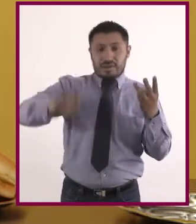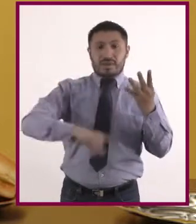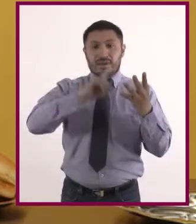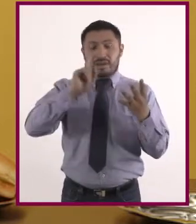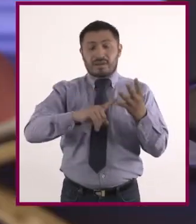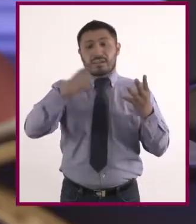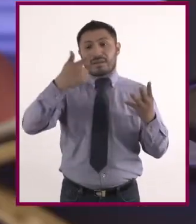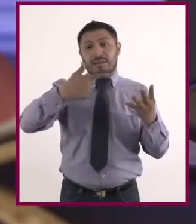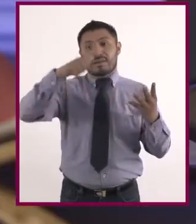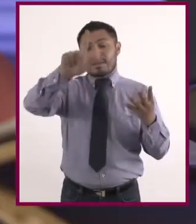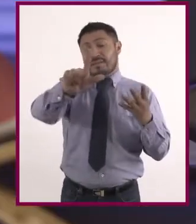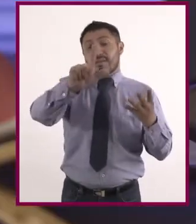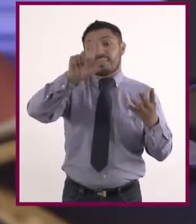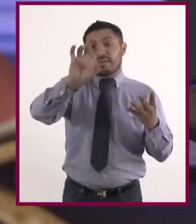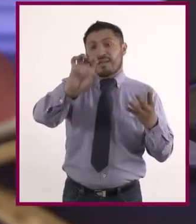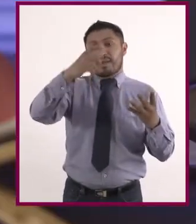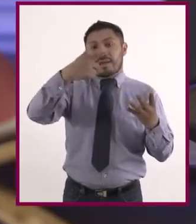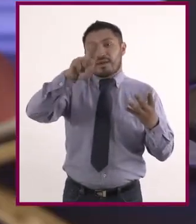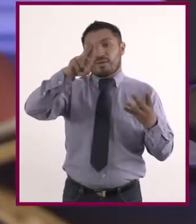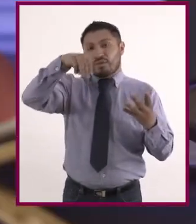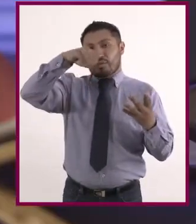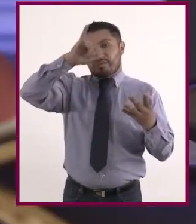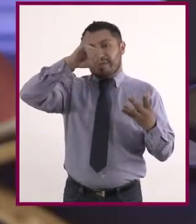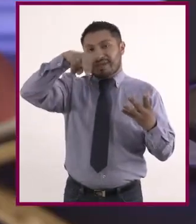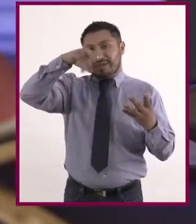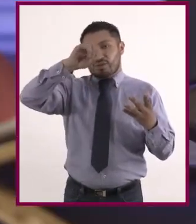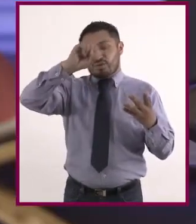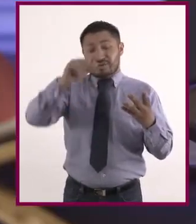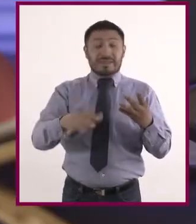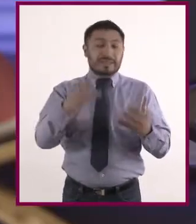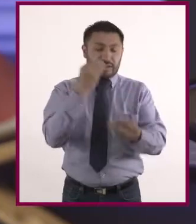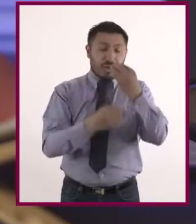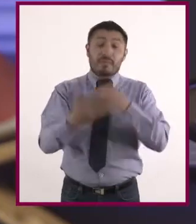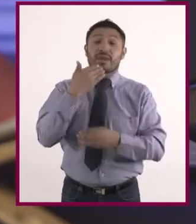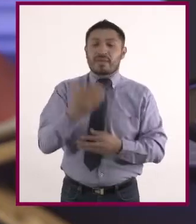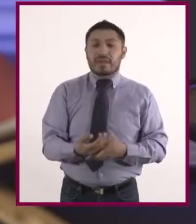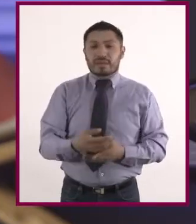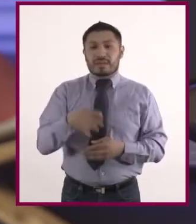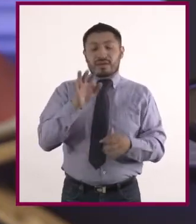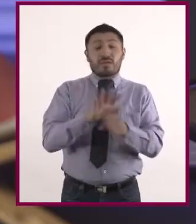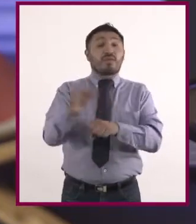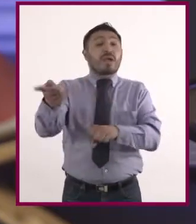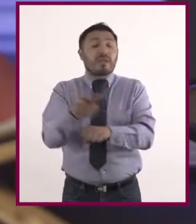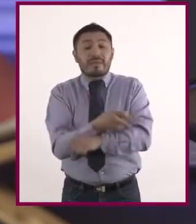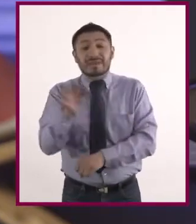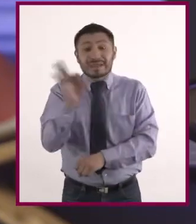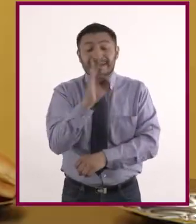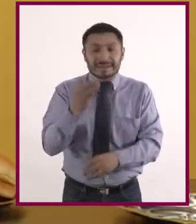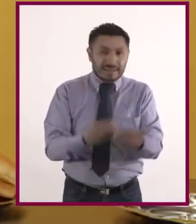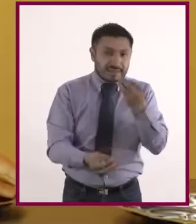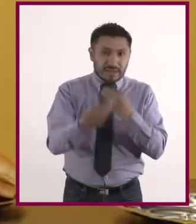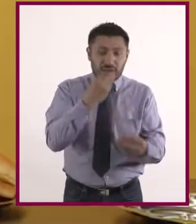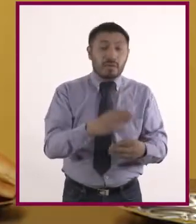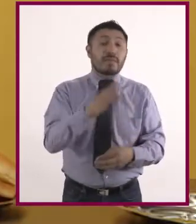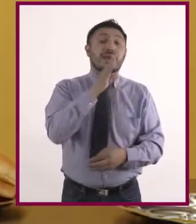litros de agua diarios. ¿Qué pasa si en lugar de comer mal y demasiado, se come mal, pero muy poco o casi nada? Otro problema de salud